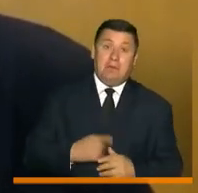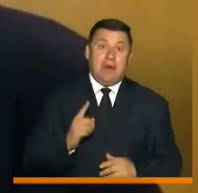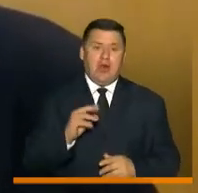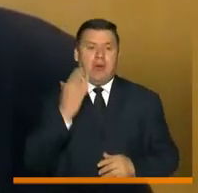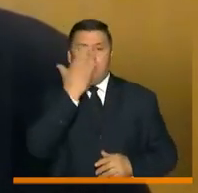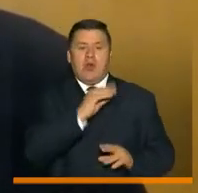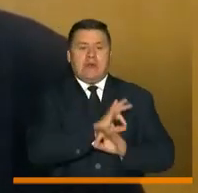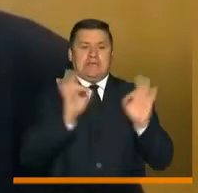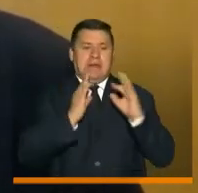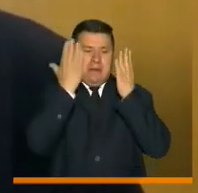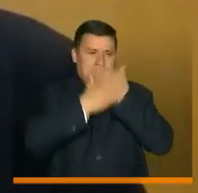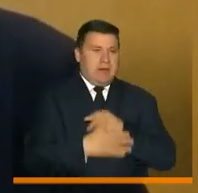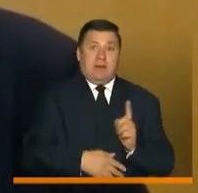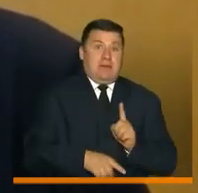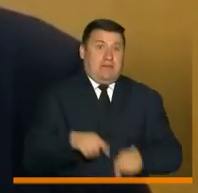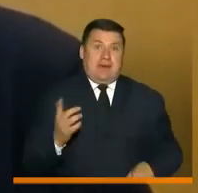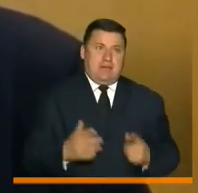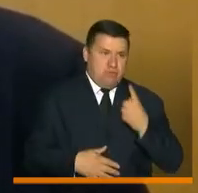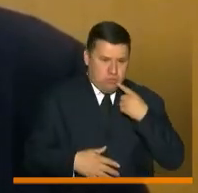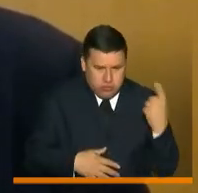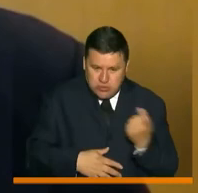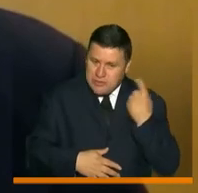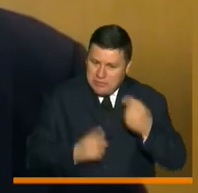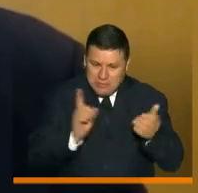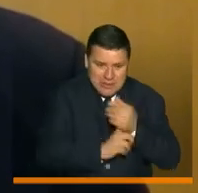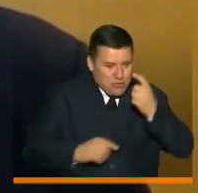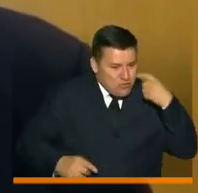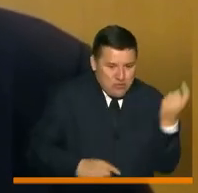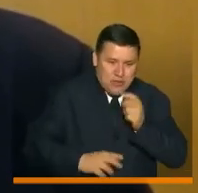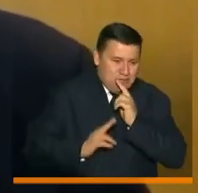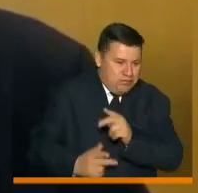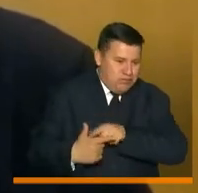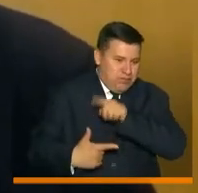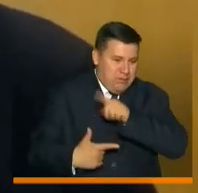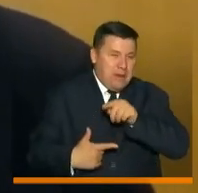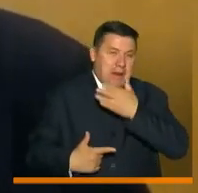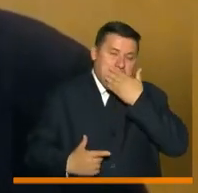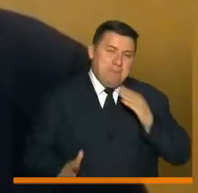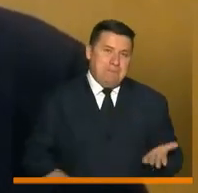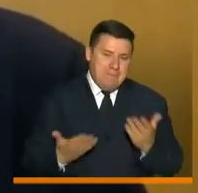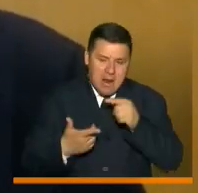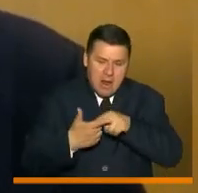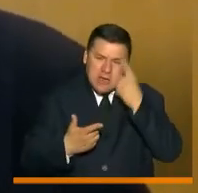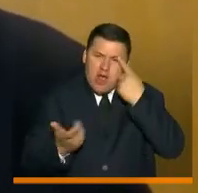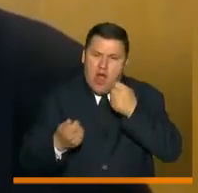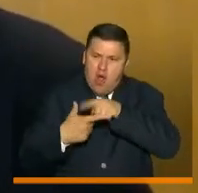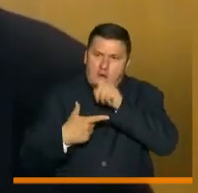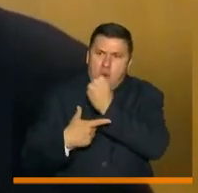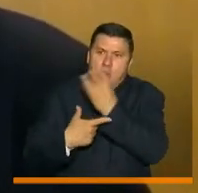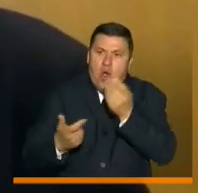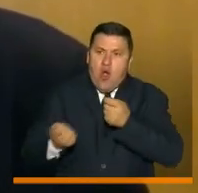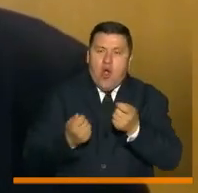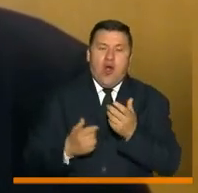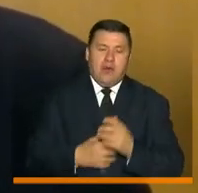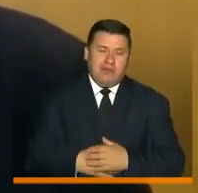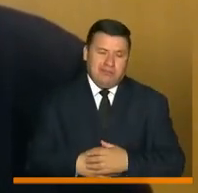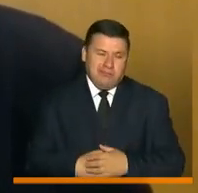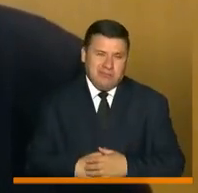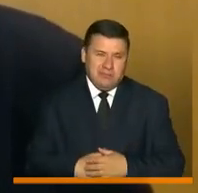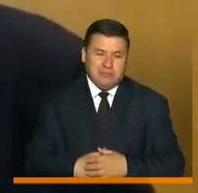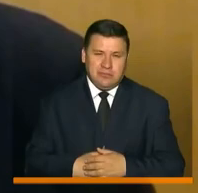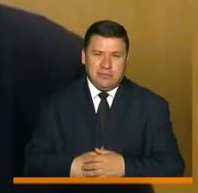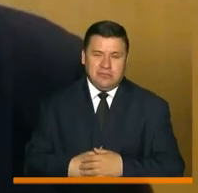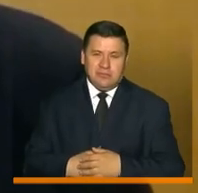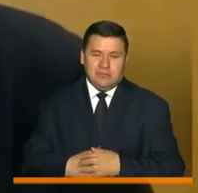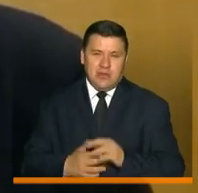hacer pruebas. Por supuesto que hay que buscar casos y cuantos más se encuentren mejor, independiente de las consecuencias que tenga, digamos, en la